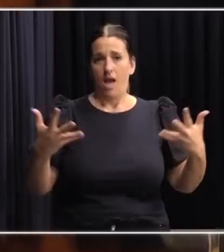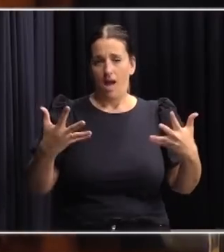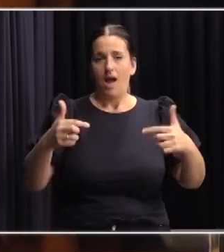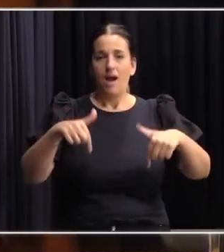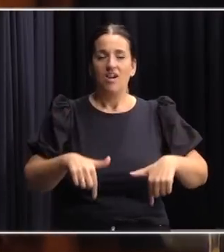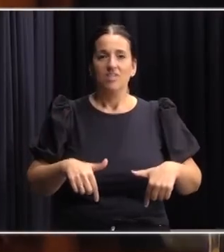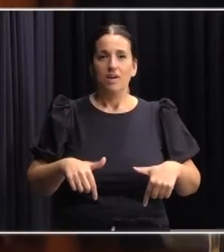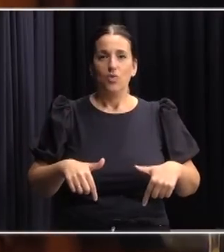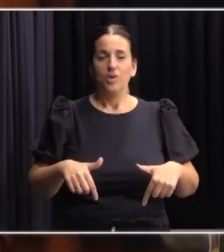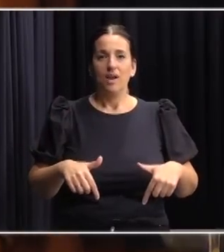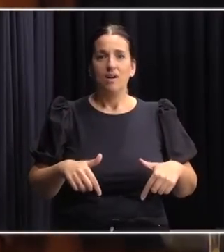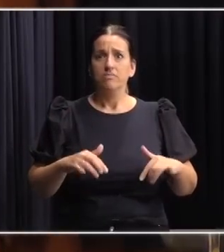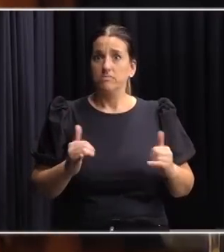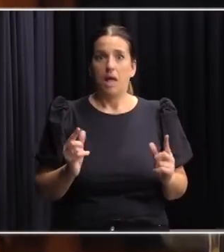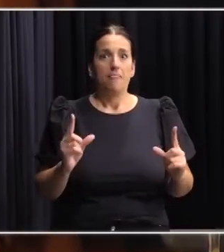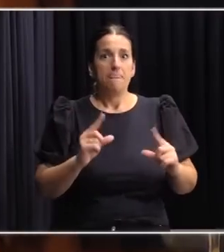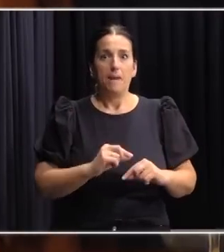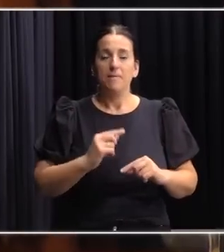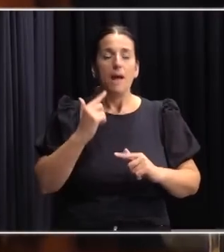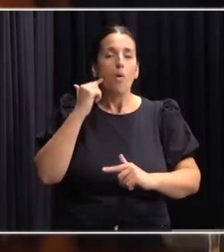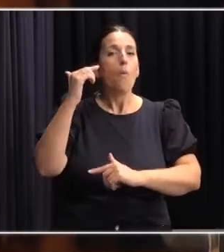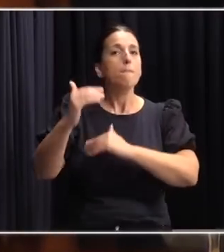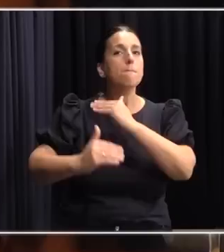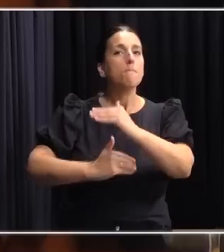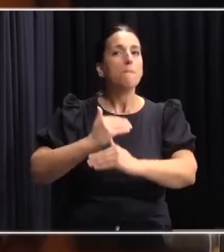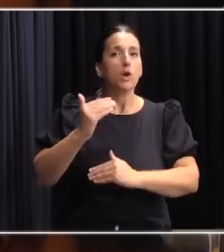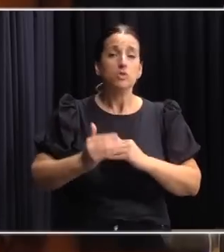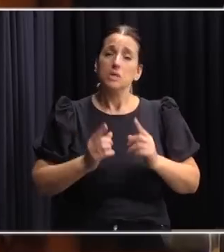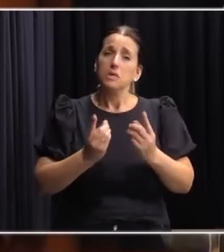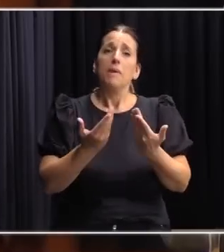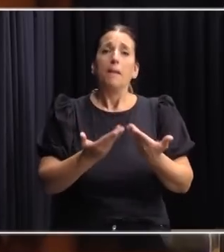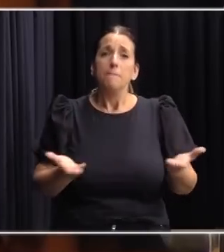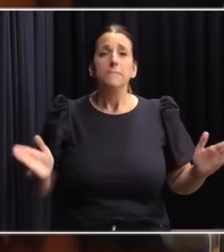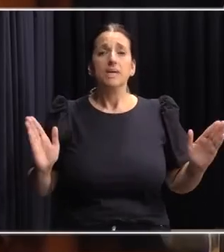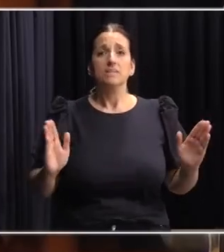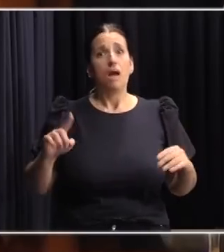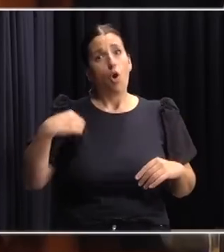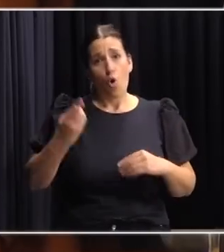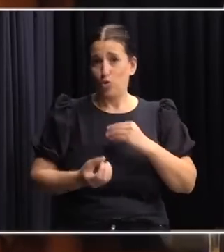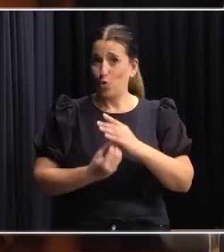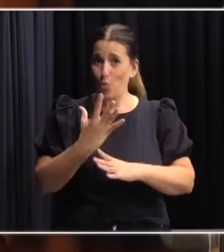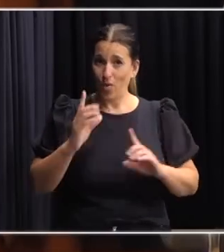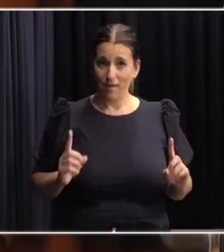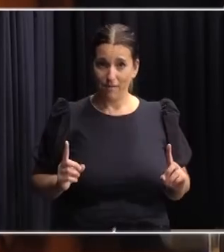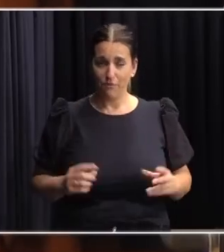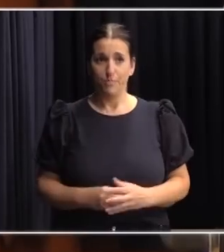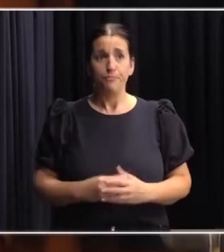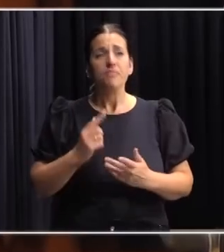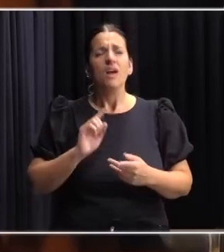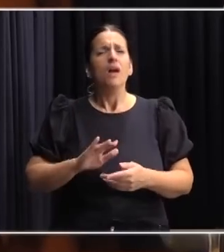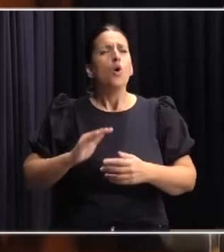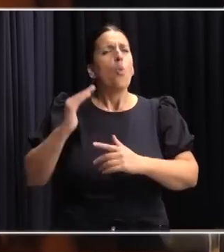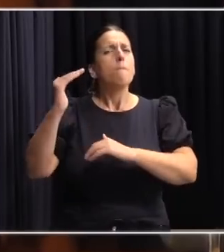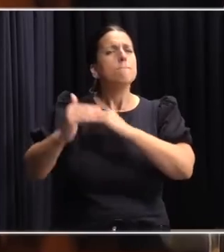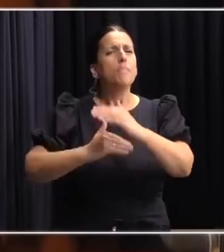la culminación de un proceso y el inicio de otro, un proceso